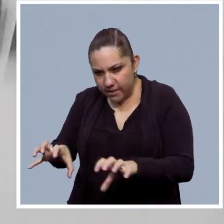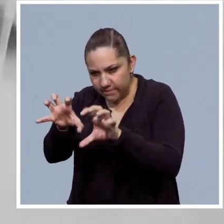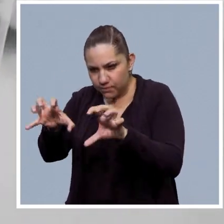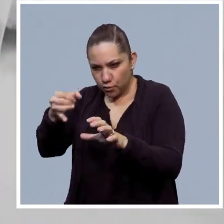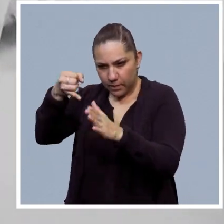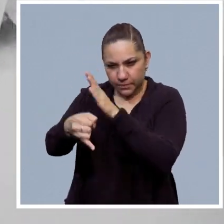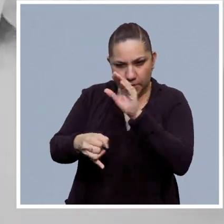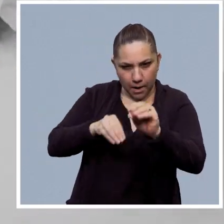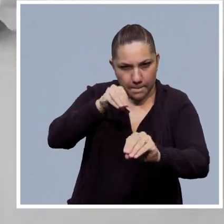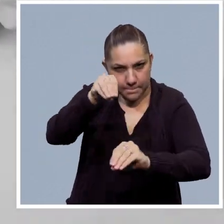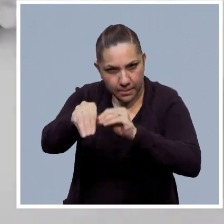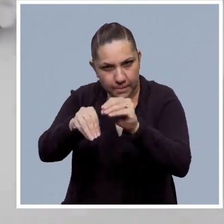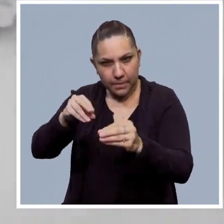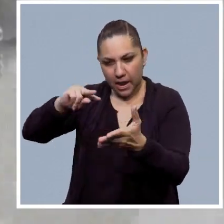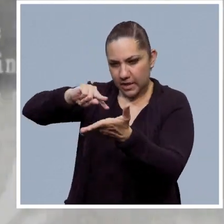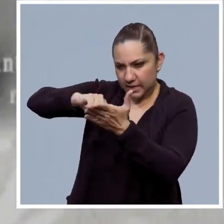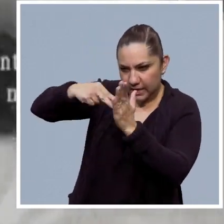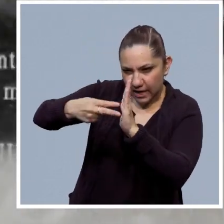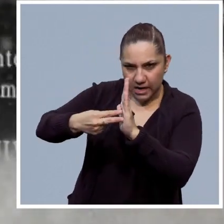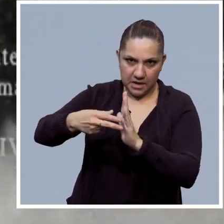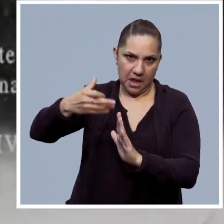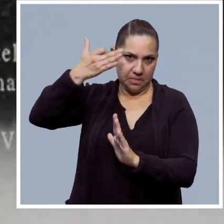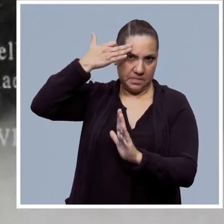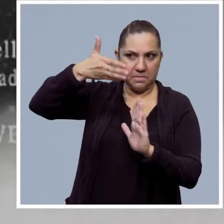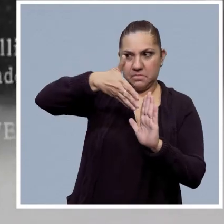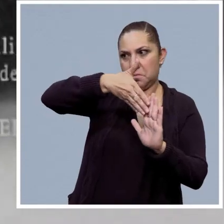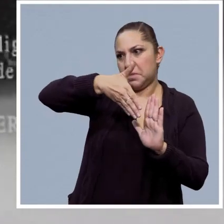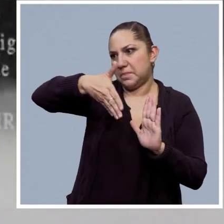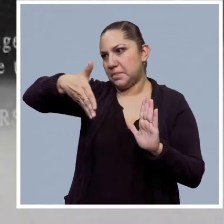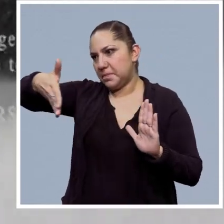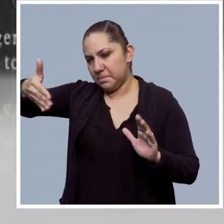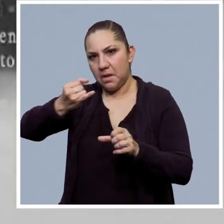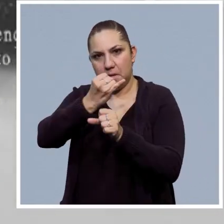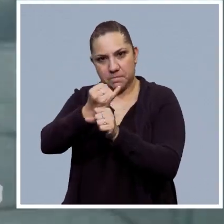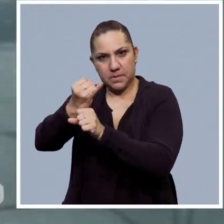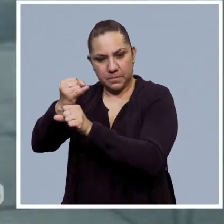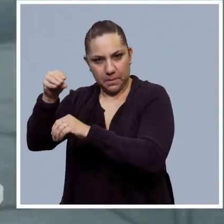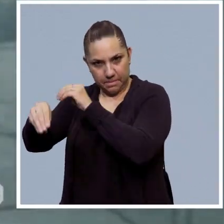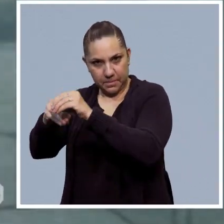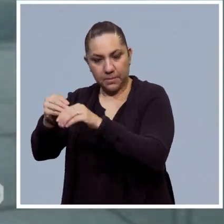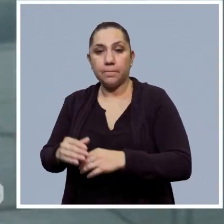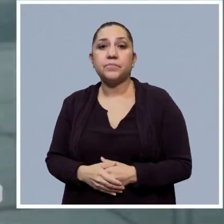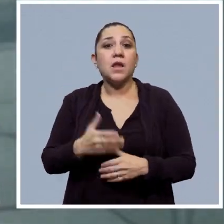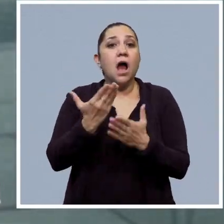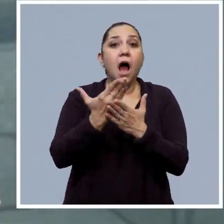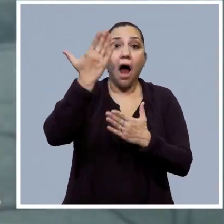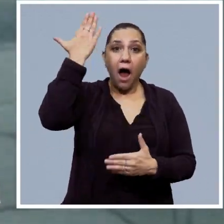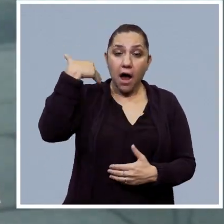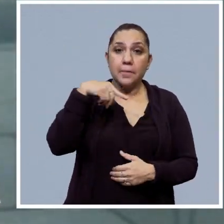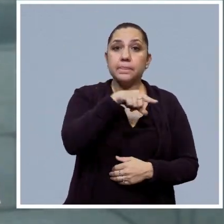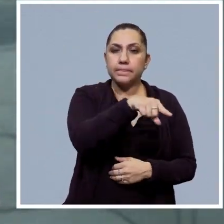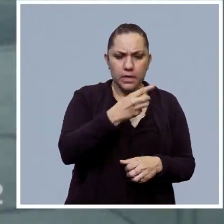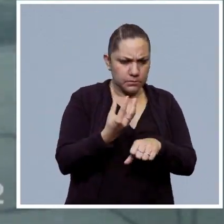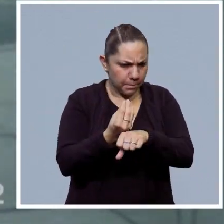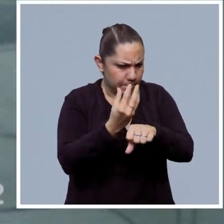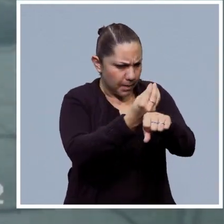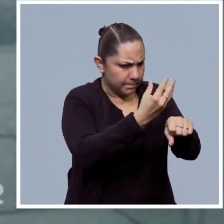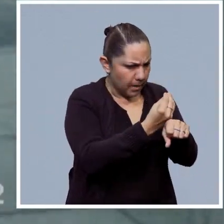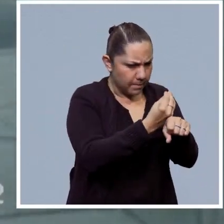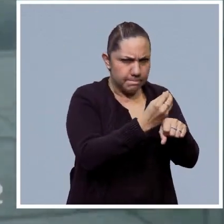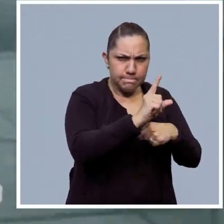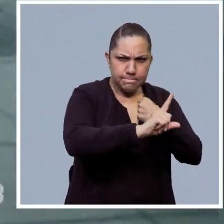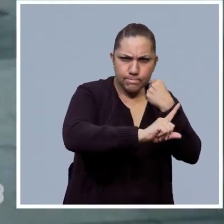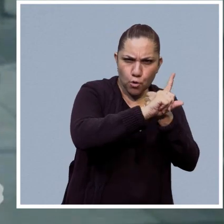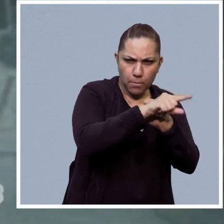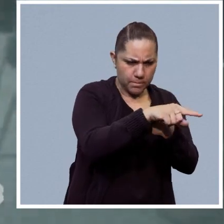distintas disciplinas como la informática, la computación y la ingeniería. Algunos de los primeros ejemplos fueron el